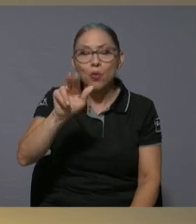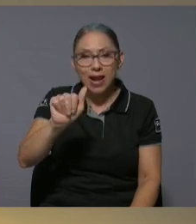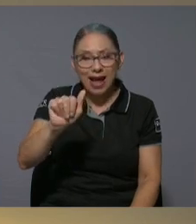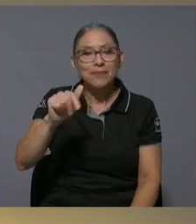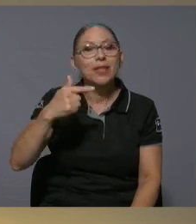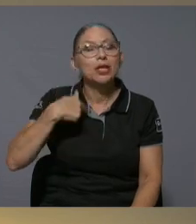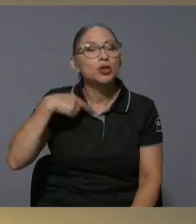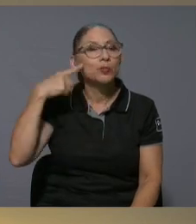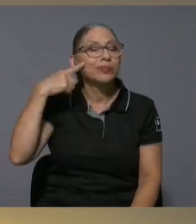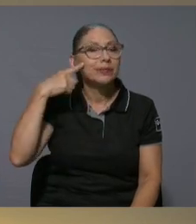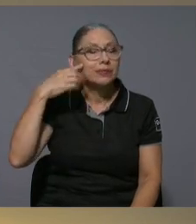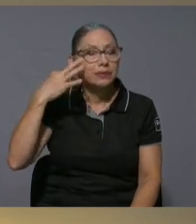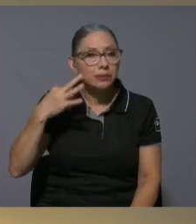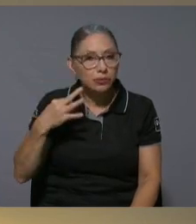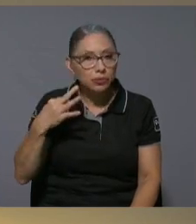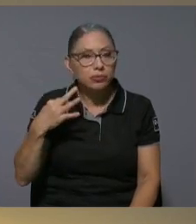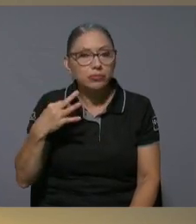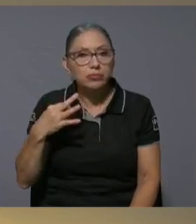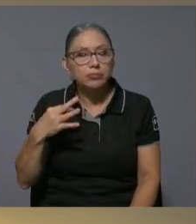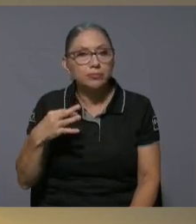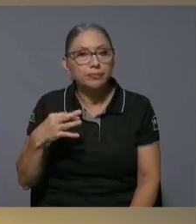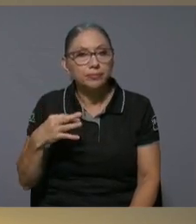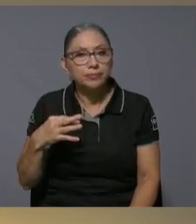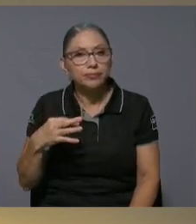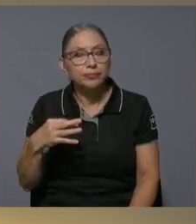que que